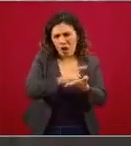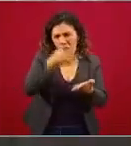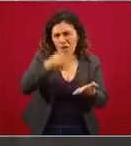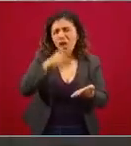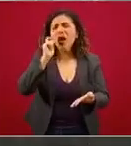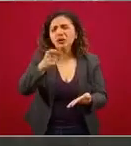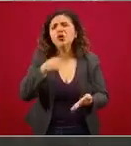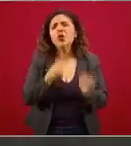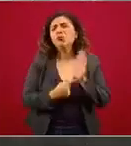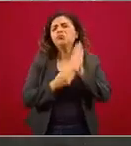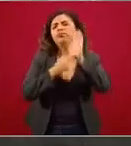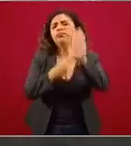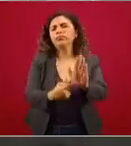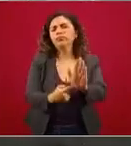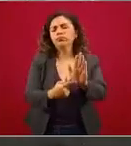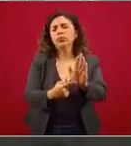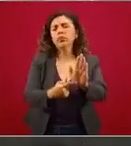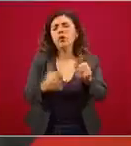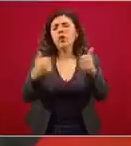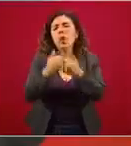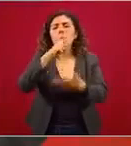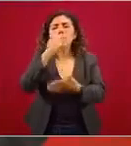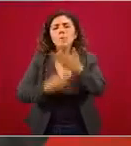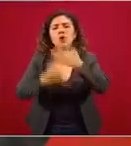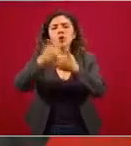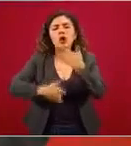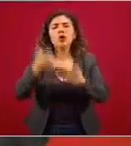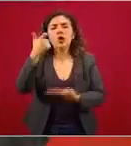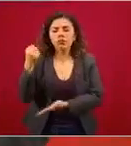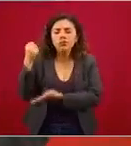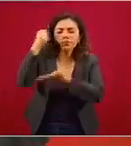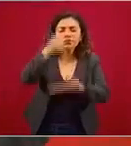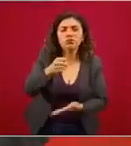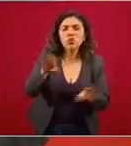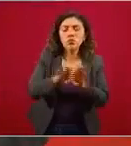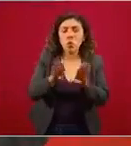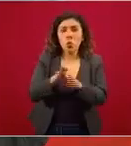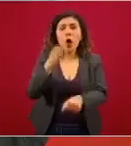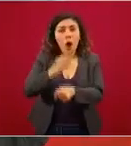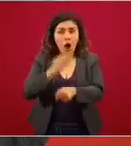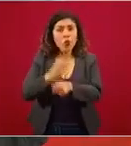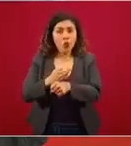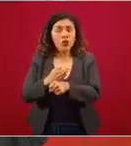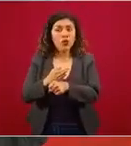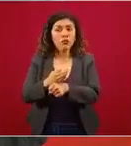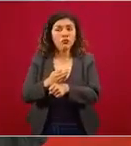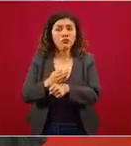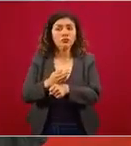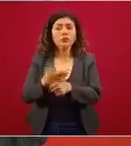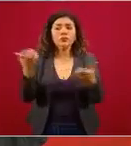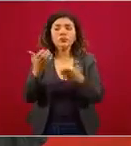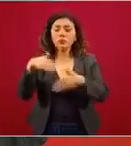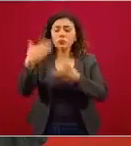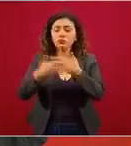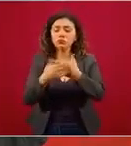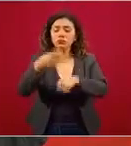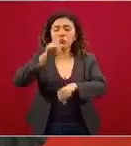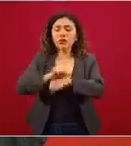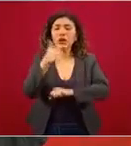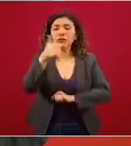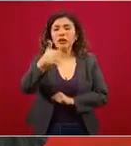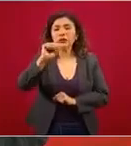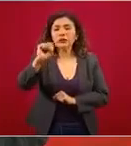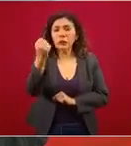presentar nuestro proyecto de presupuesto. Ahora se va a presentar el día 6 de